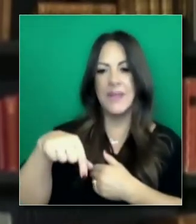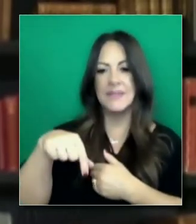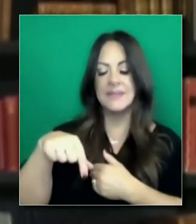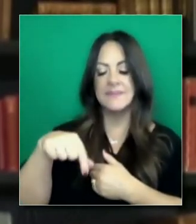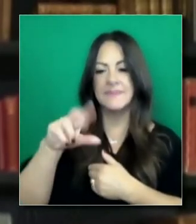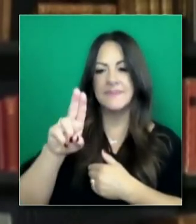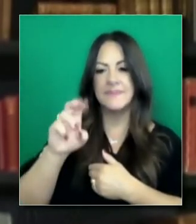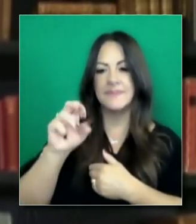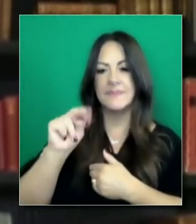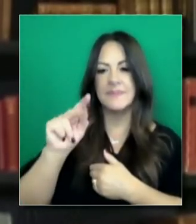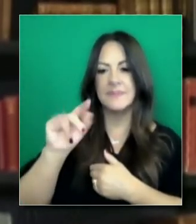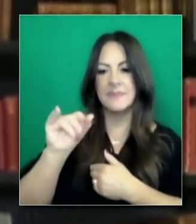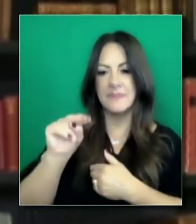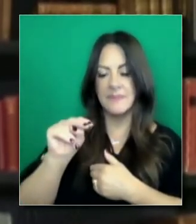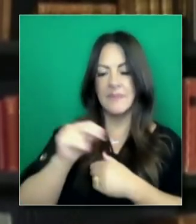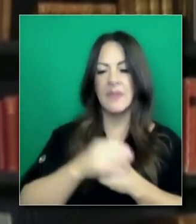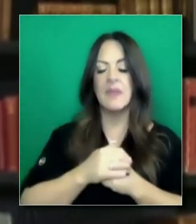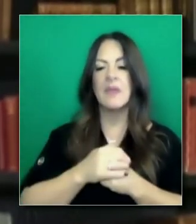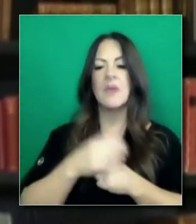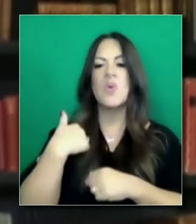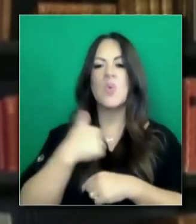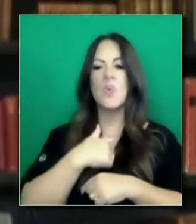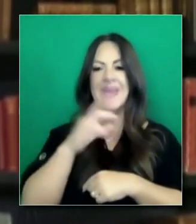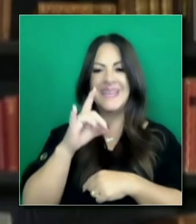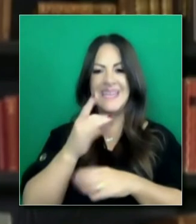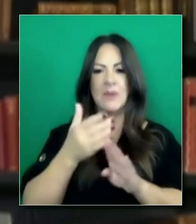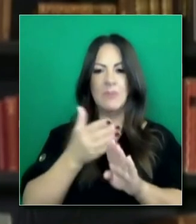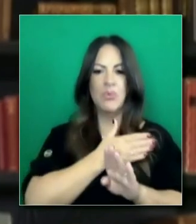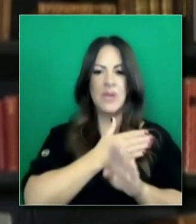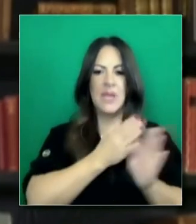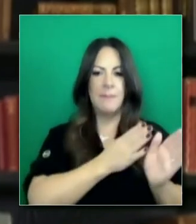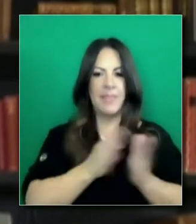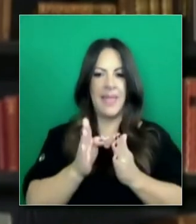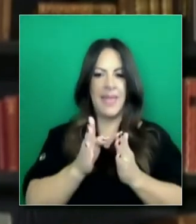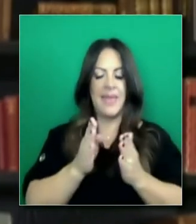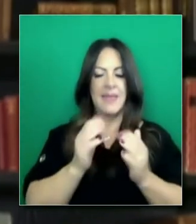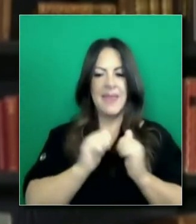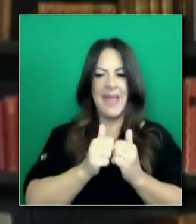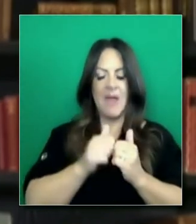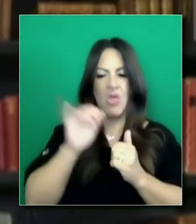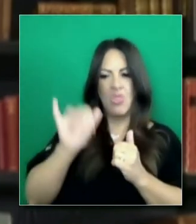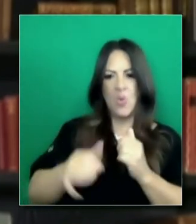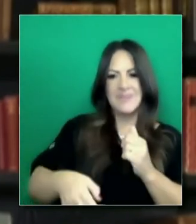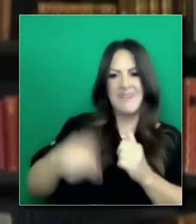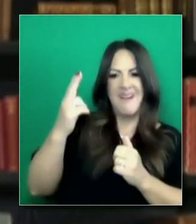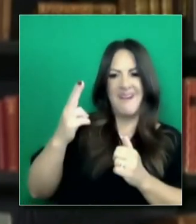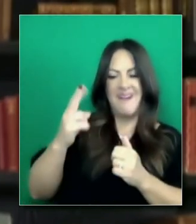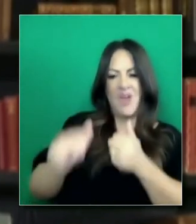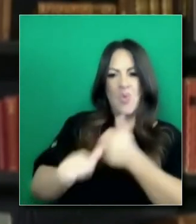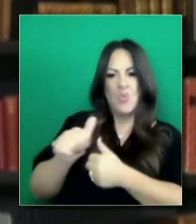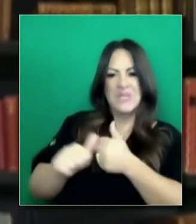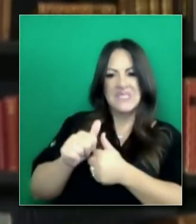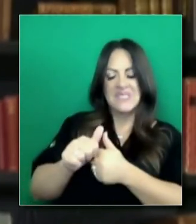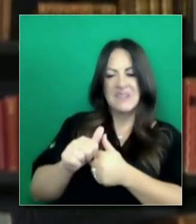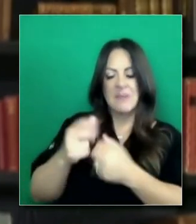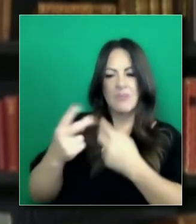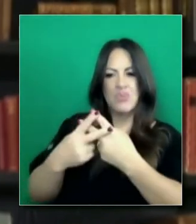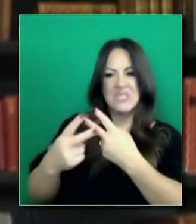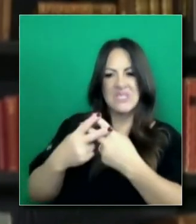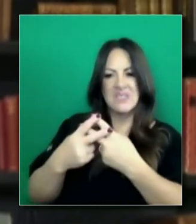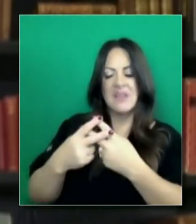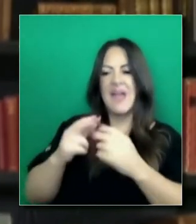nos hemos preposicionado y hemos hecho una preplanificación, particularmente con centros de alto